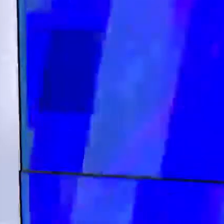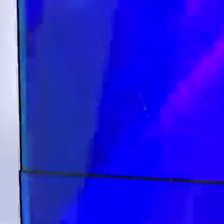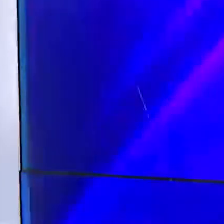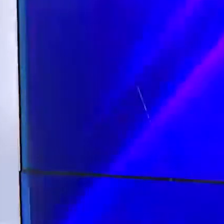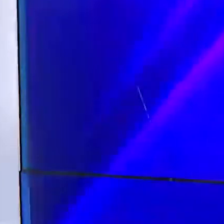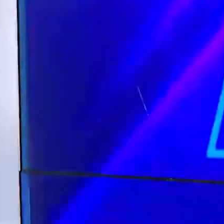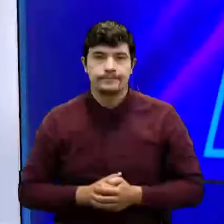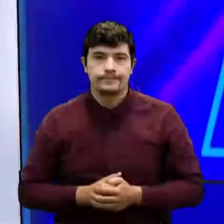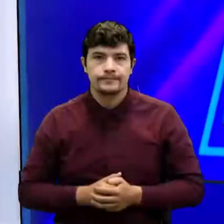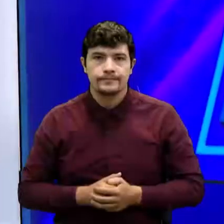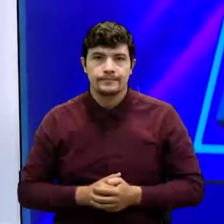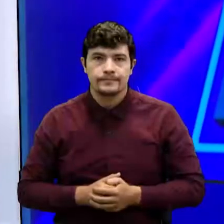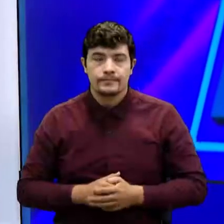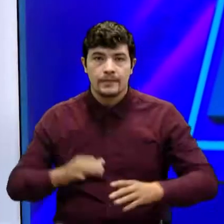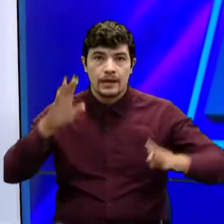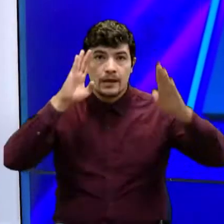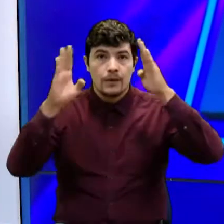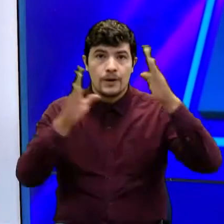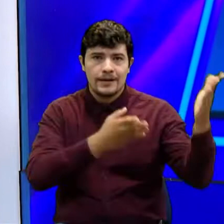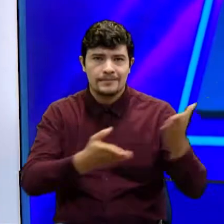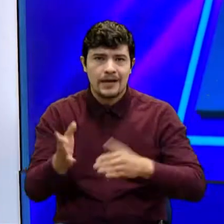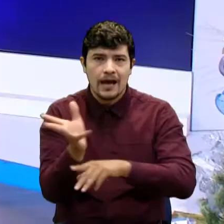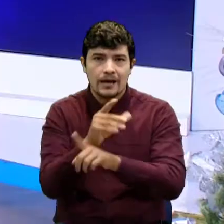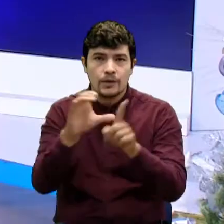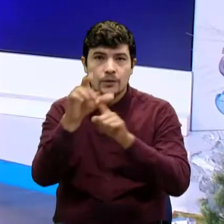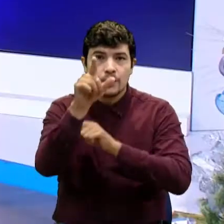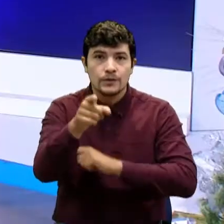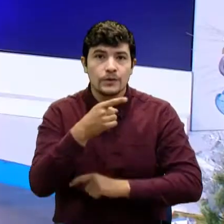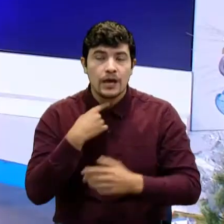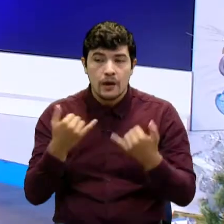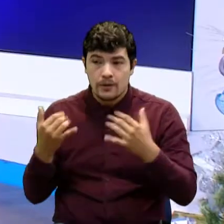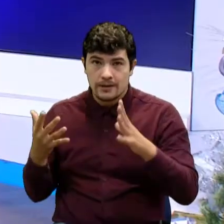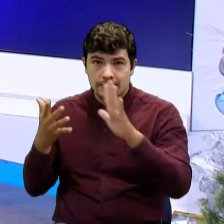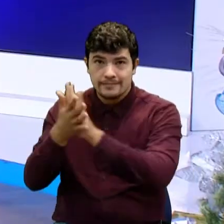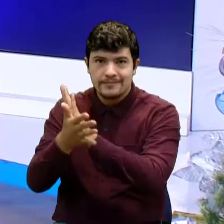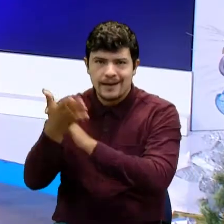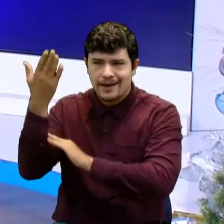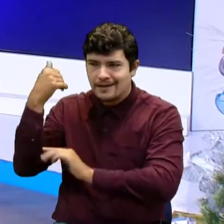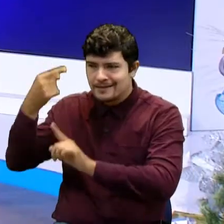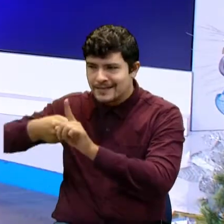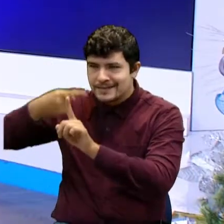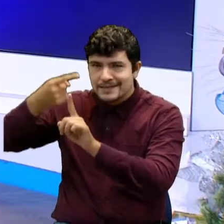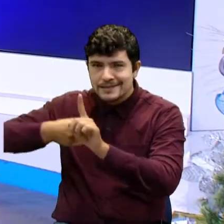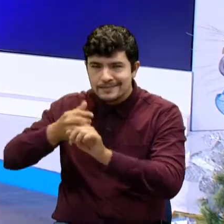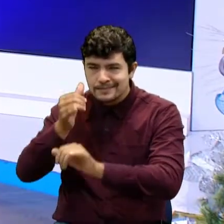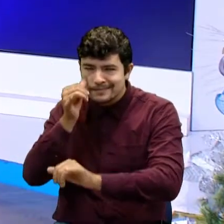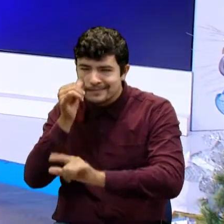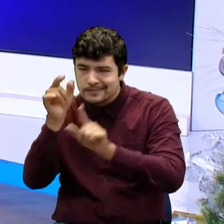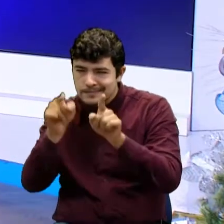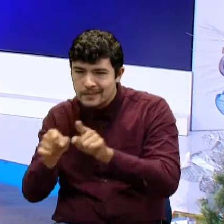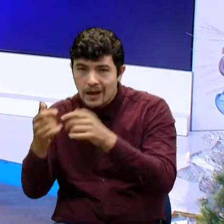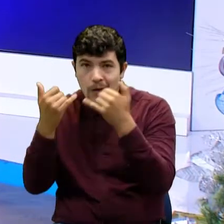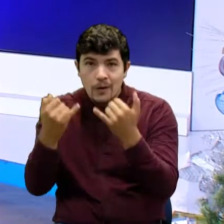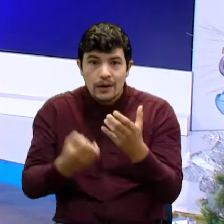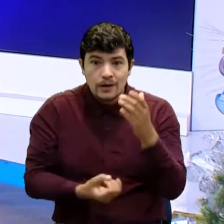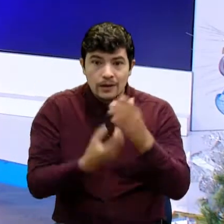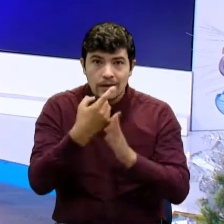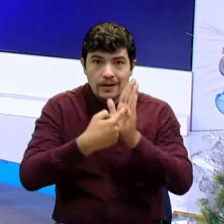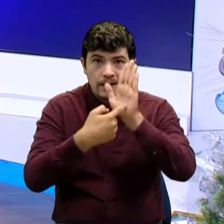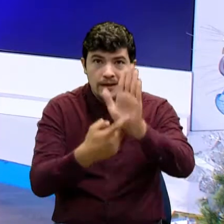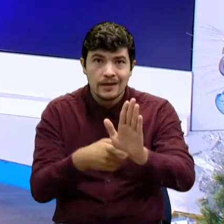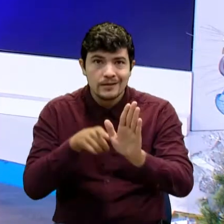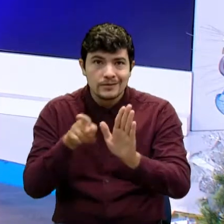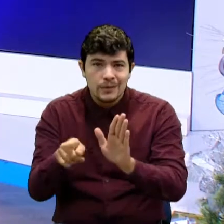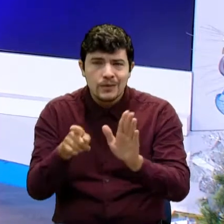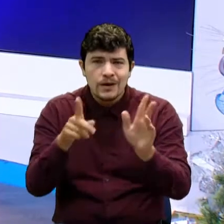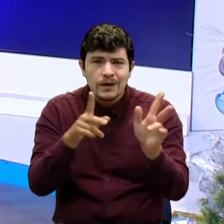Hola, bienvenidos a Entretenimiento del Canal TRO y quiero contarles que después de varios meses de rodaje hoy es el gran estreno de Libre y